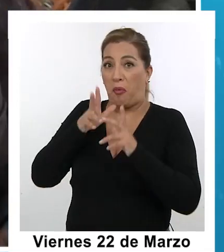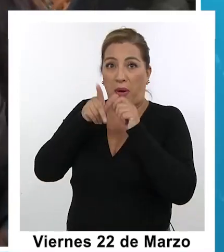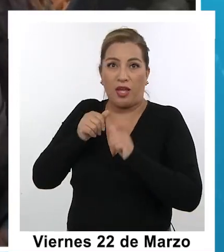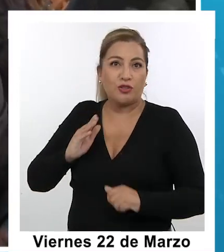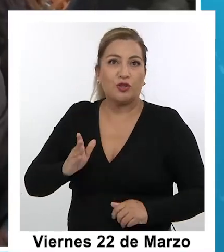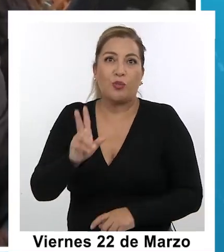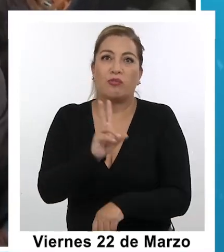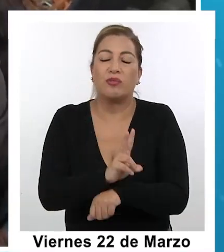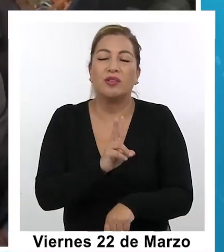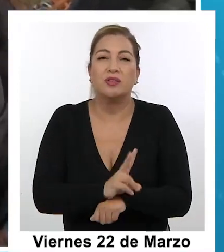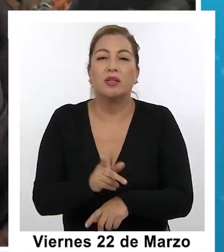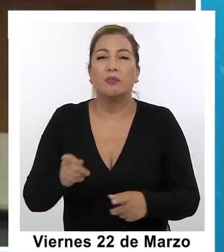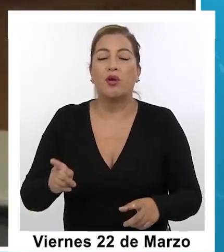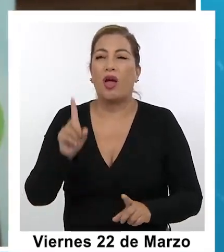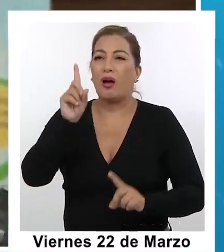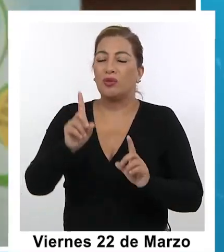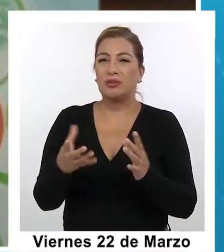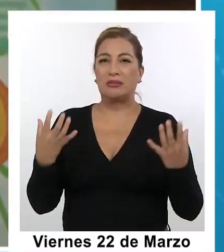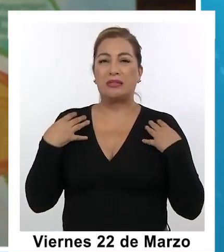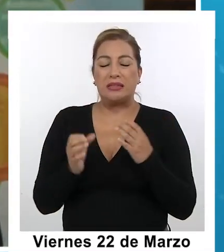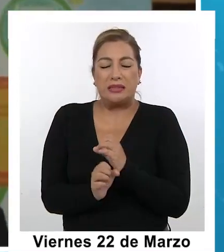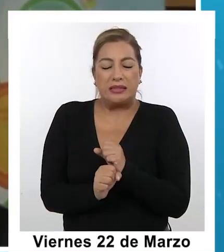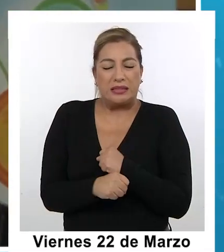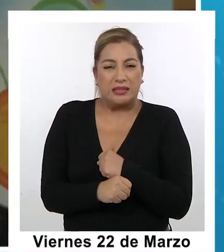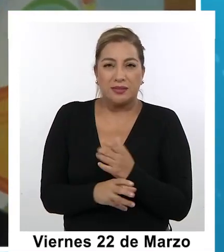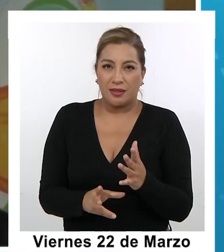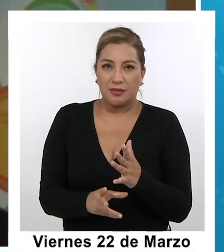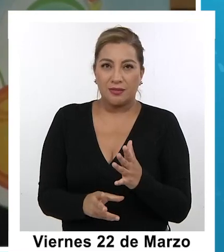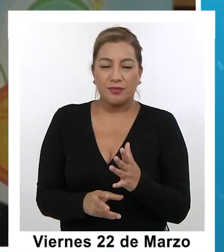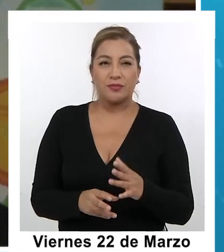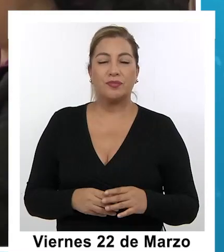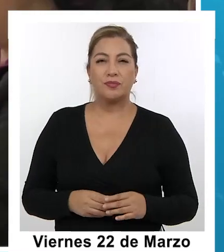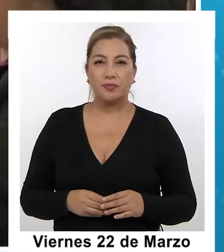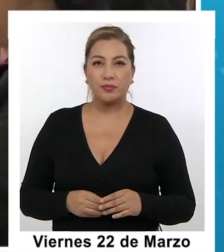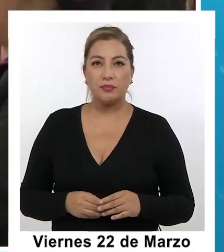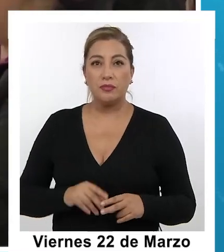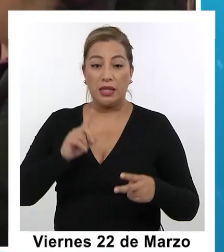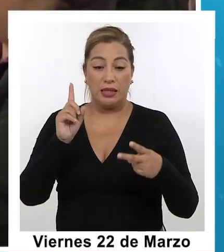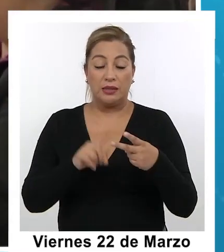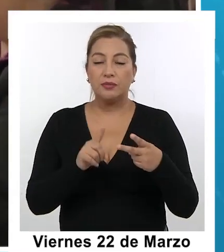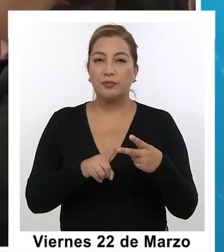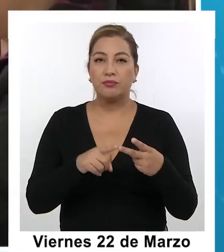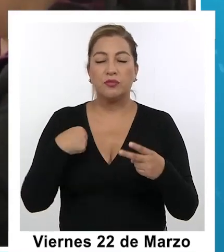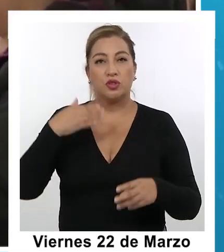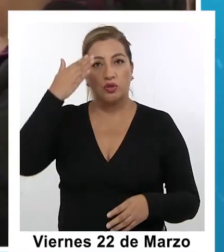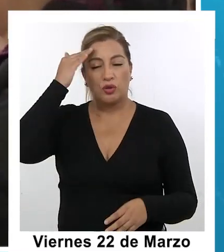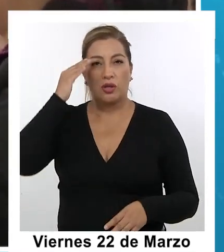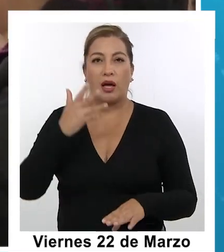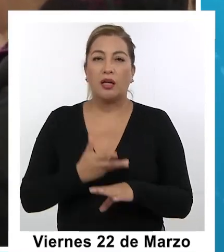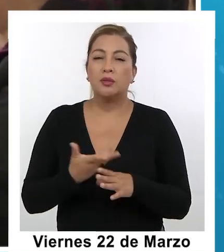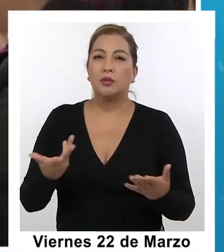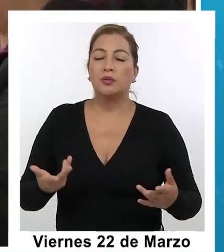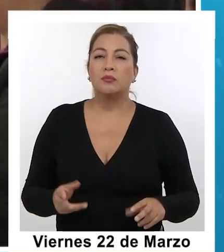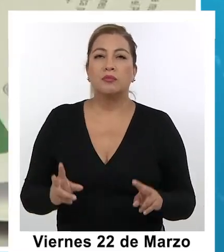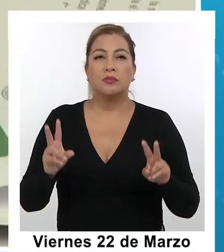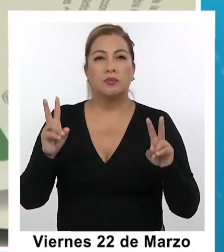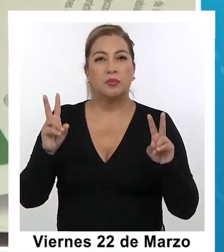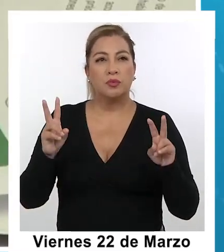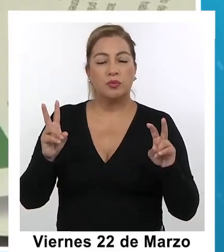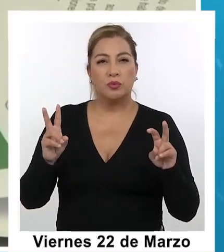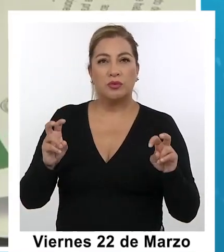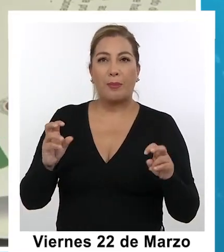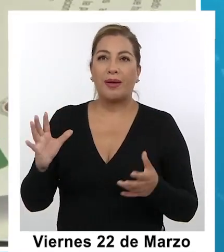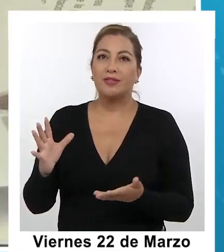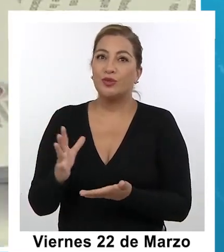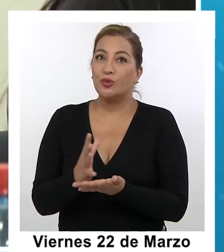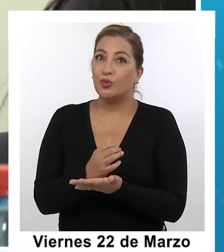pero pero tiene que ver con un nivel de estrés más menos importante ¿Ya? Perfecto. Lo segundo es que creo que hay un tema de remuneraciones